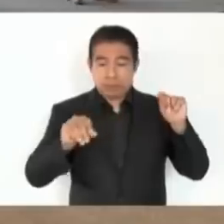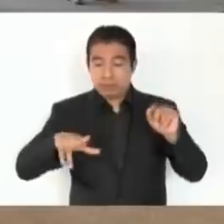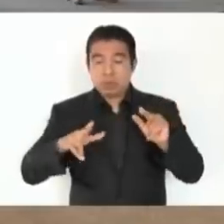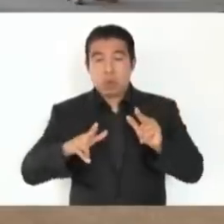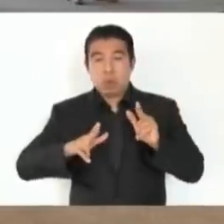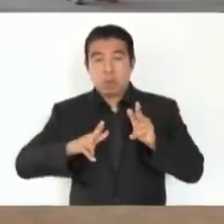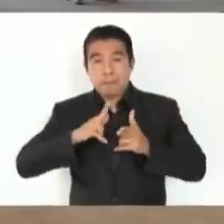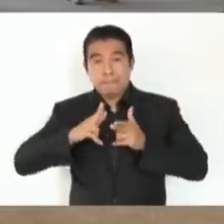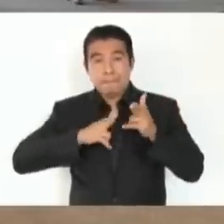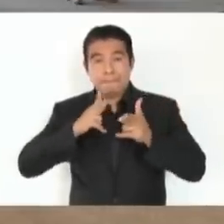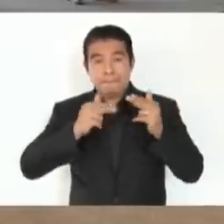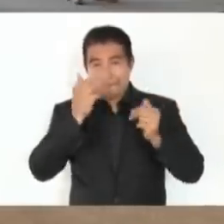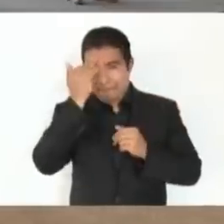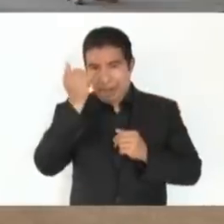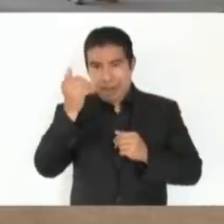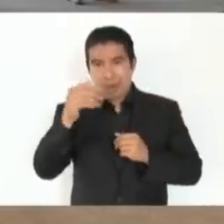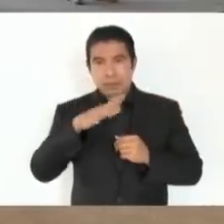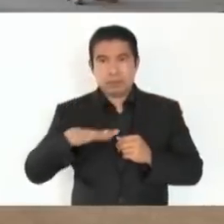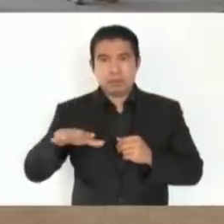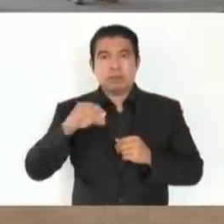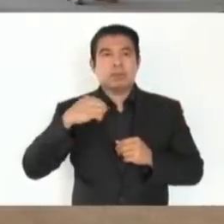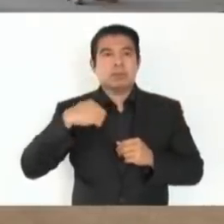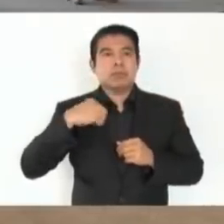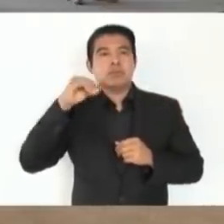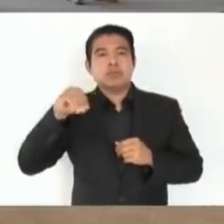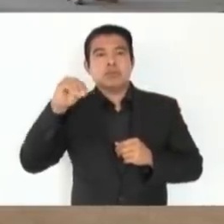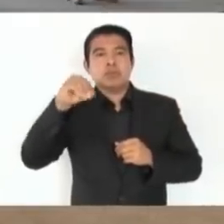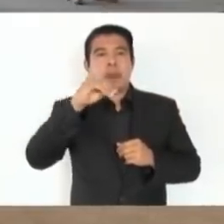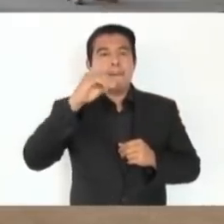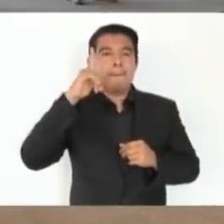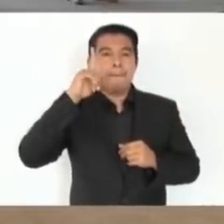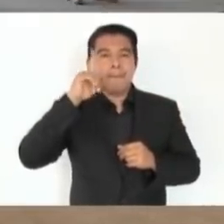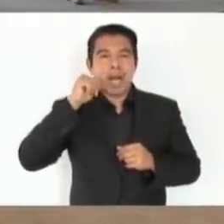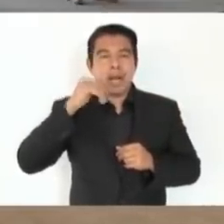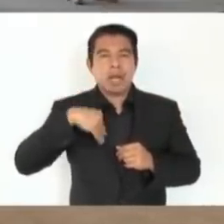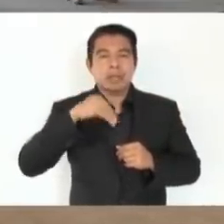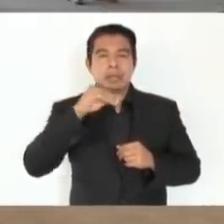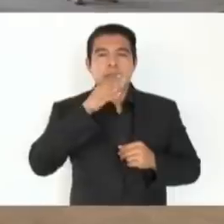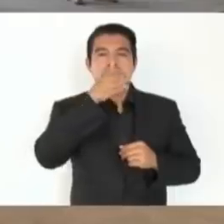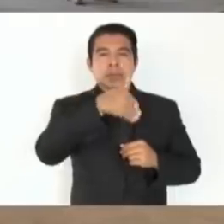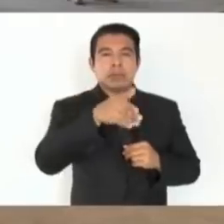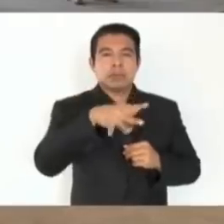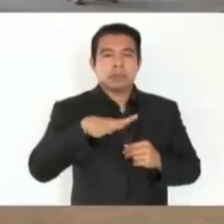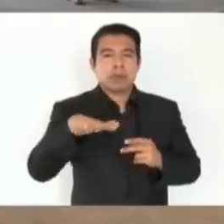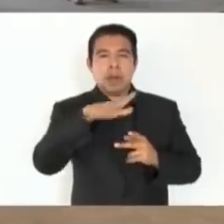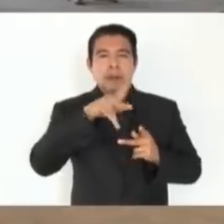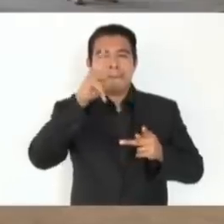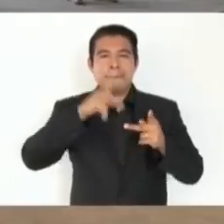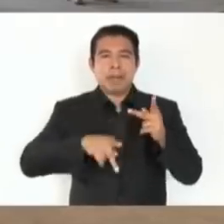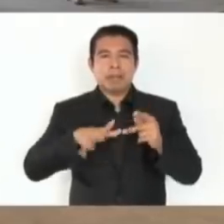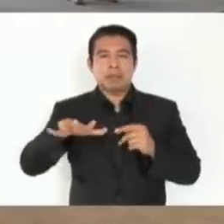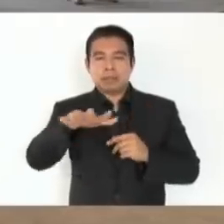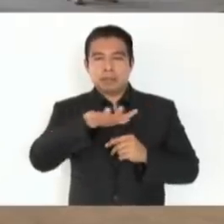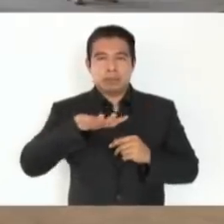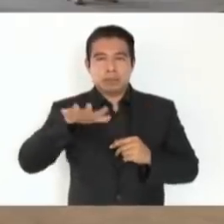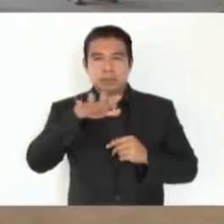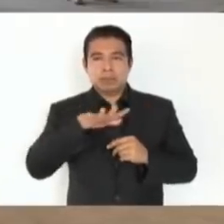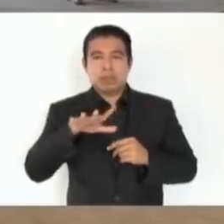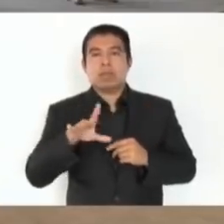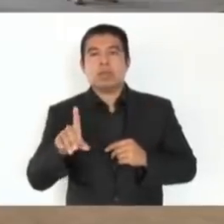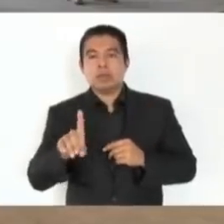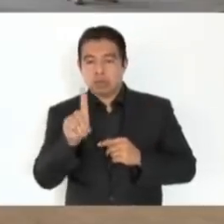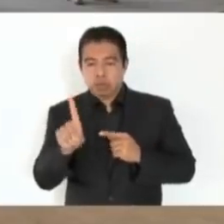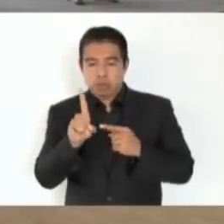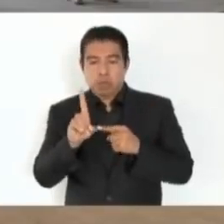Maya. Vamos a estar mañana en dos tramos, el domingo en